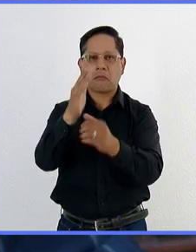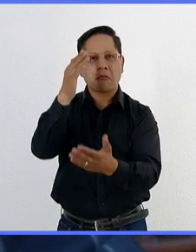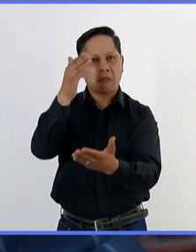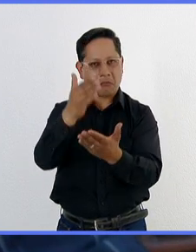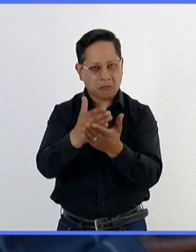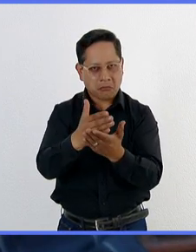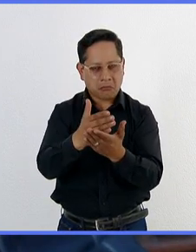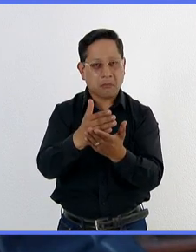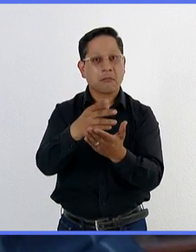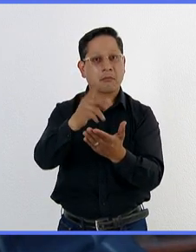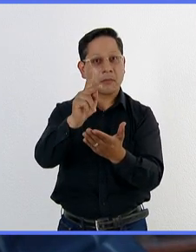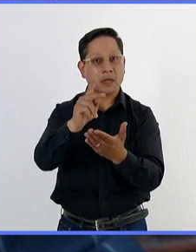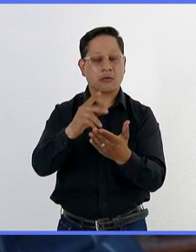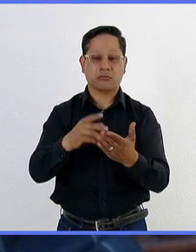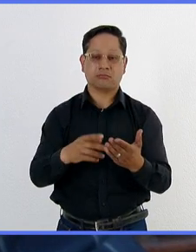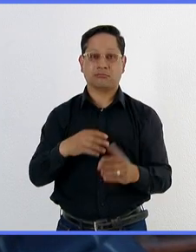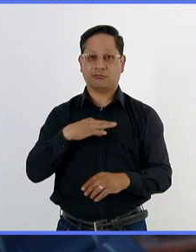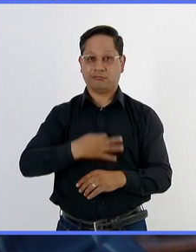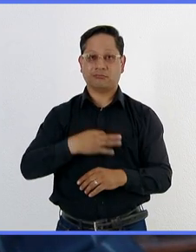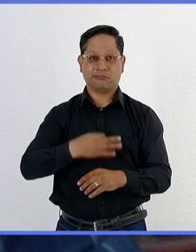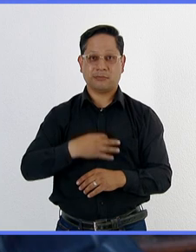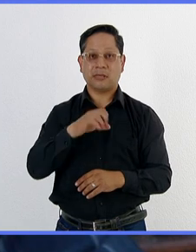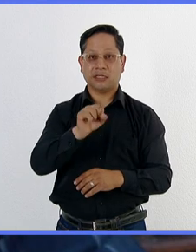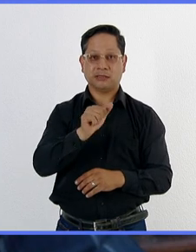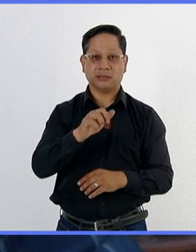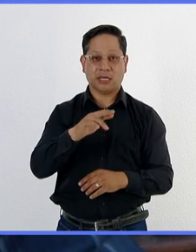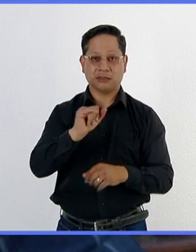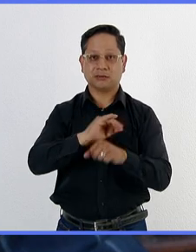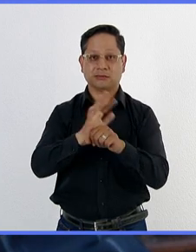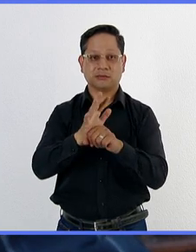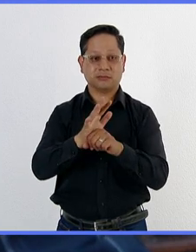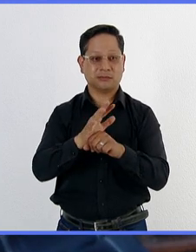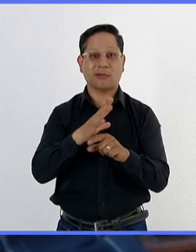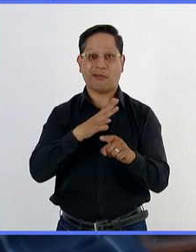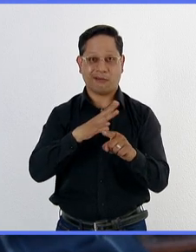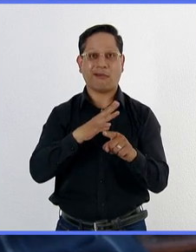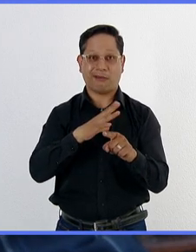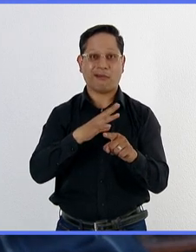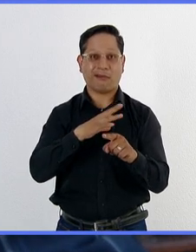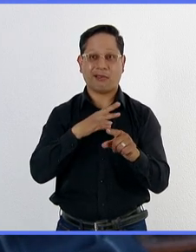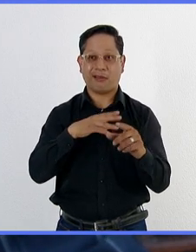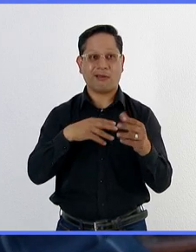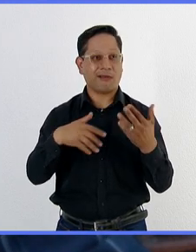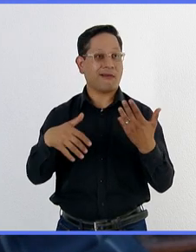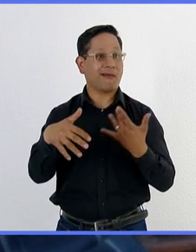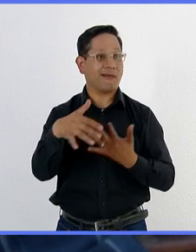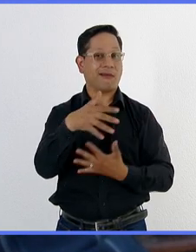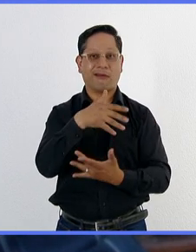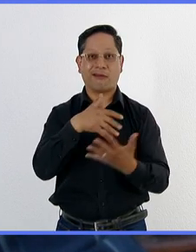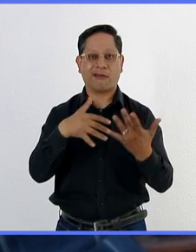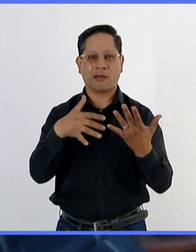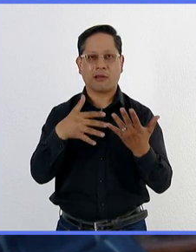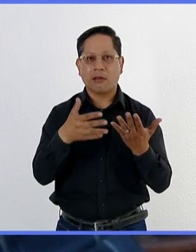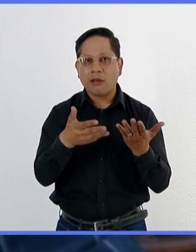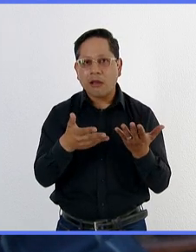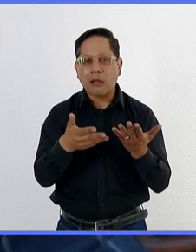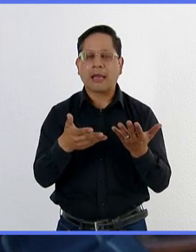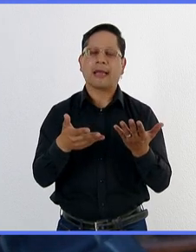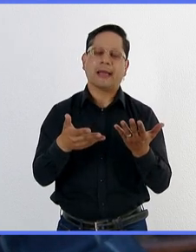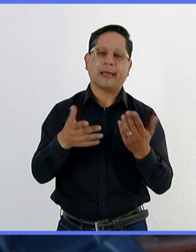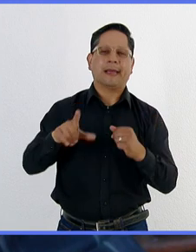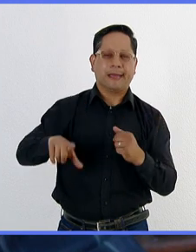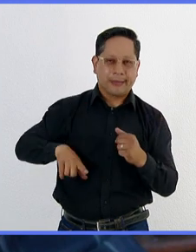embargo, el virus SARS-CoV-2 sigue entre nosotros y entonces los gobiernos deben